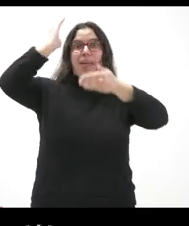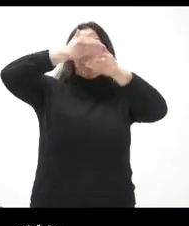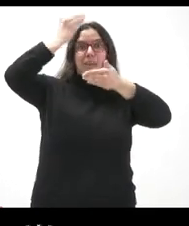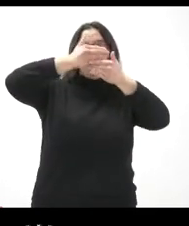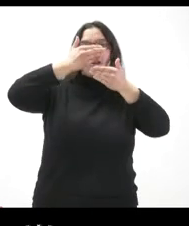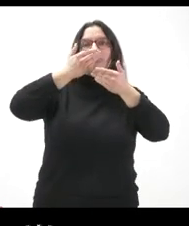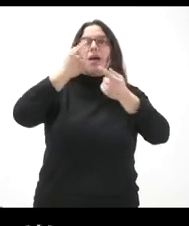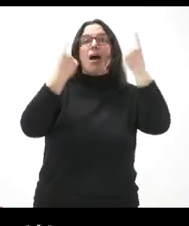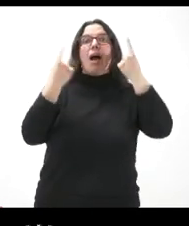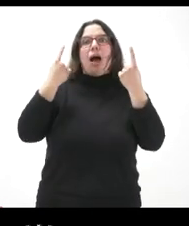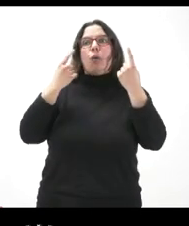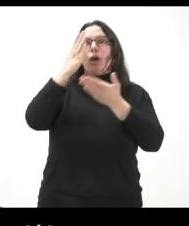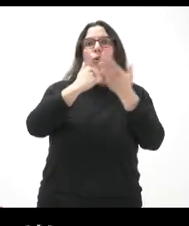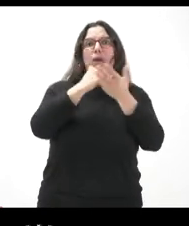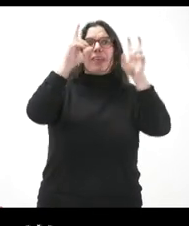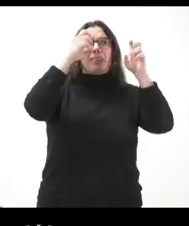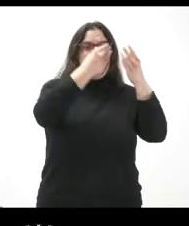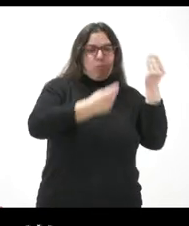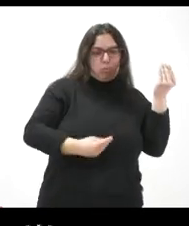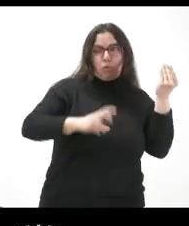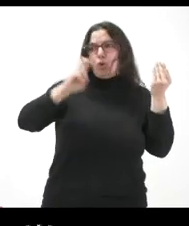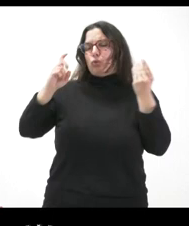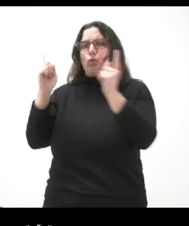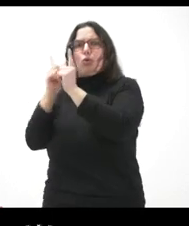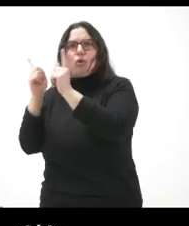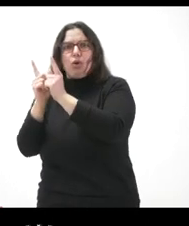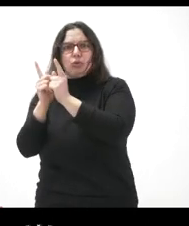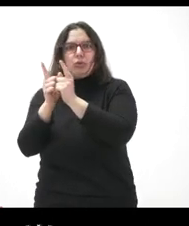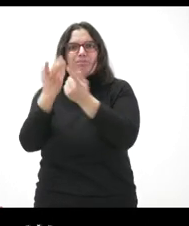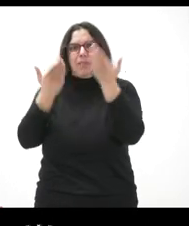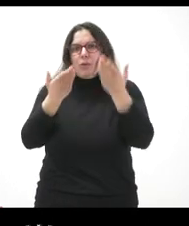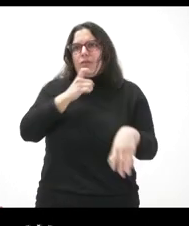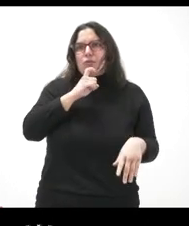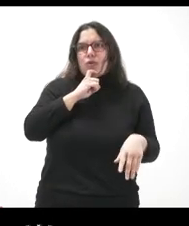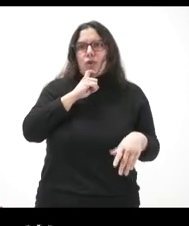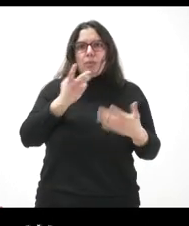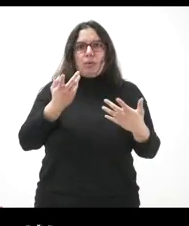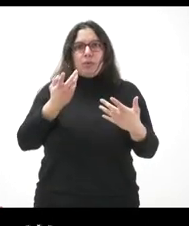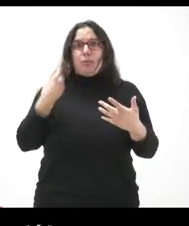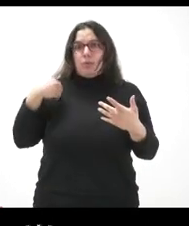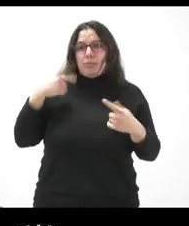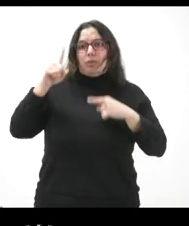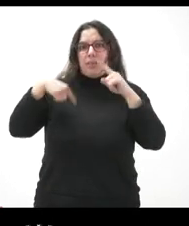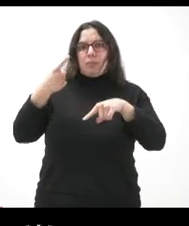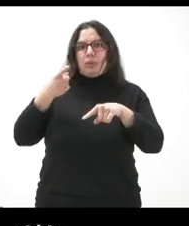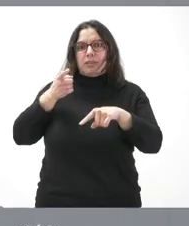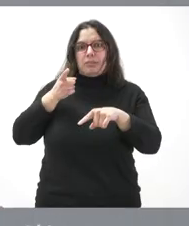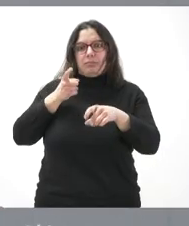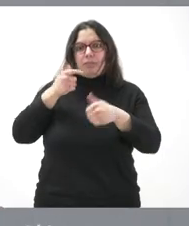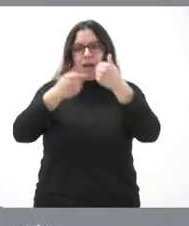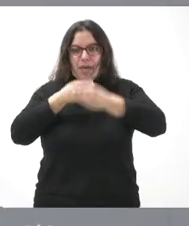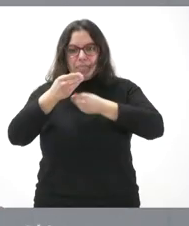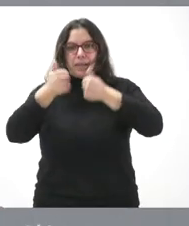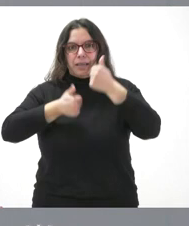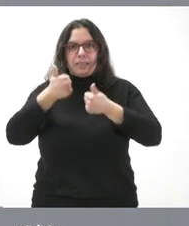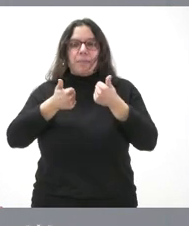unas comunidades autónomas y en otras entra mucho menos. ¿Cómo se va a evaluar eso? Porque, al final, eso mismo va a provocar desigualdad también. Bueno, pues eso es lo que